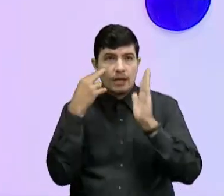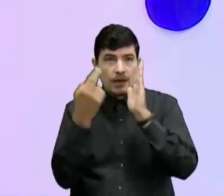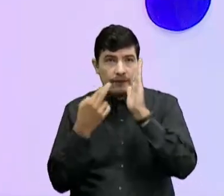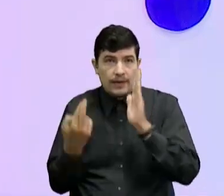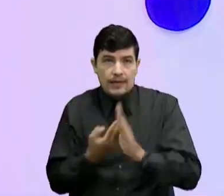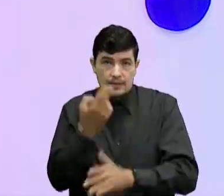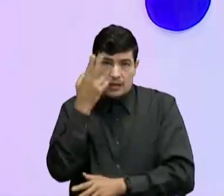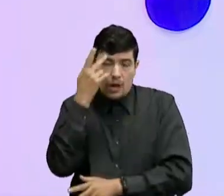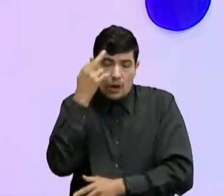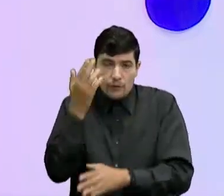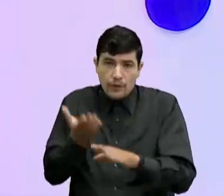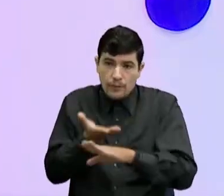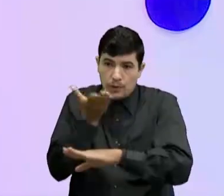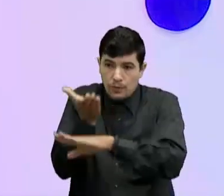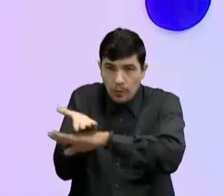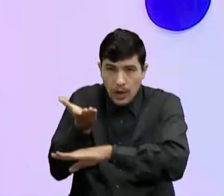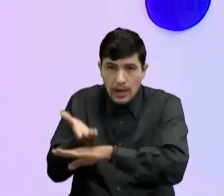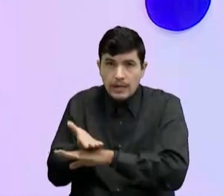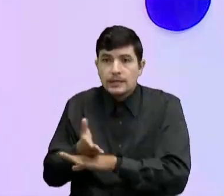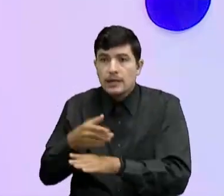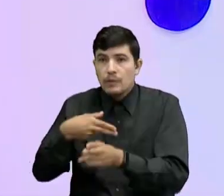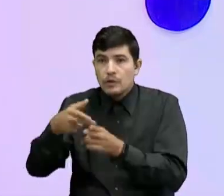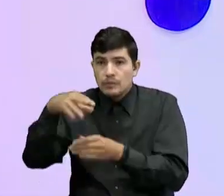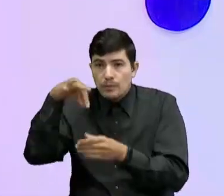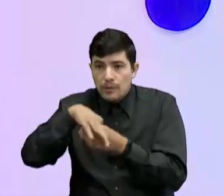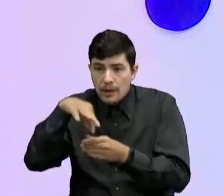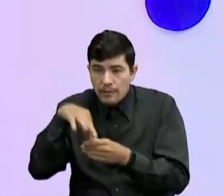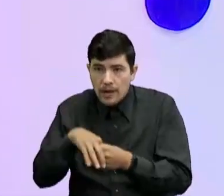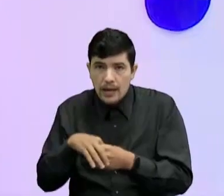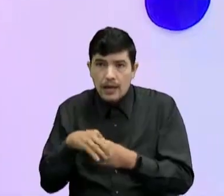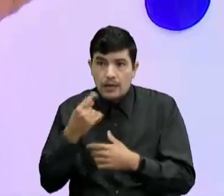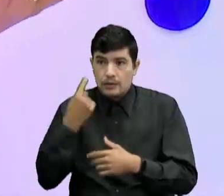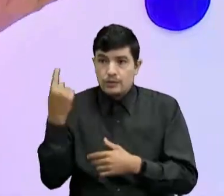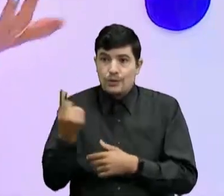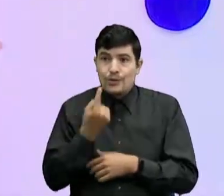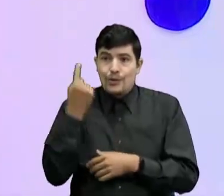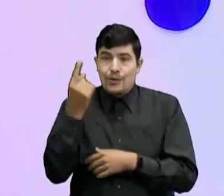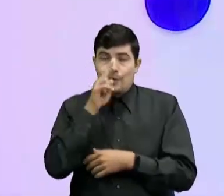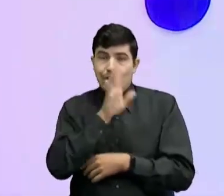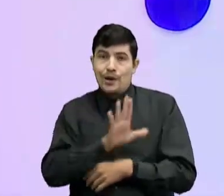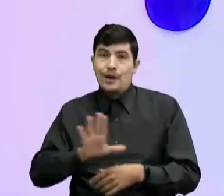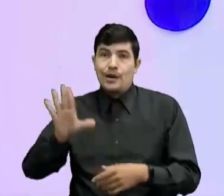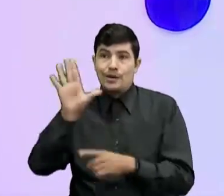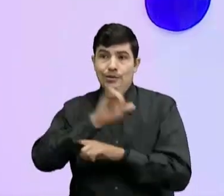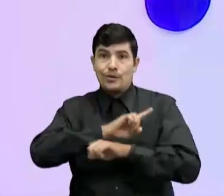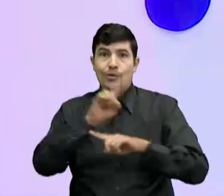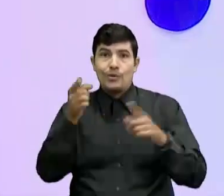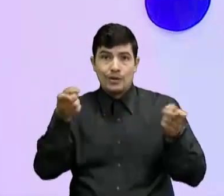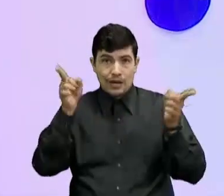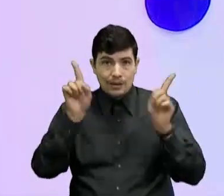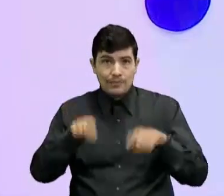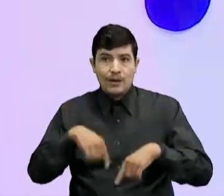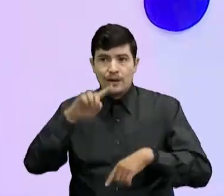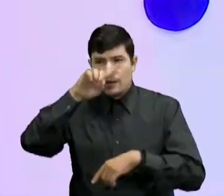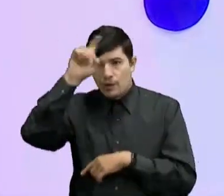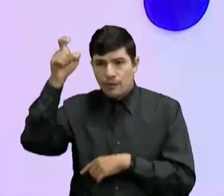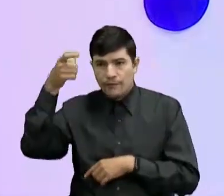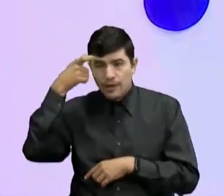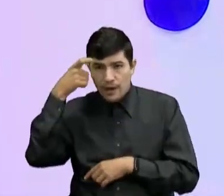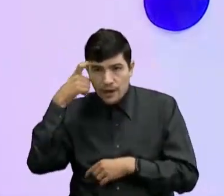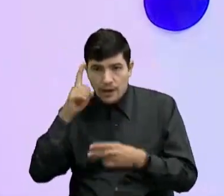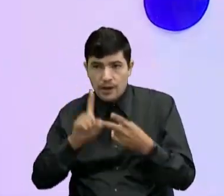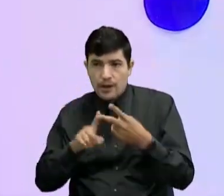bien Obviamente Las propuestas Cuando llegan elecciones No solamente a nivel nacional También a nivel gubernamental